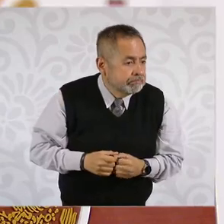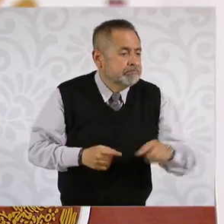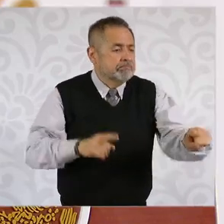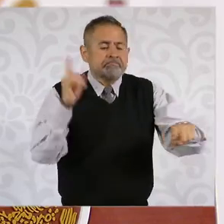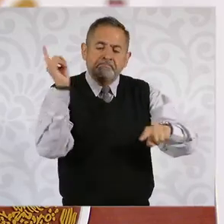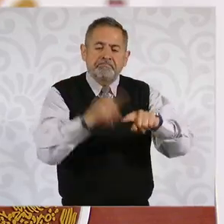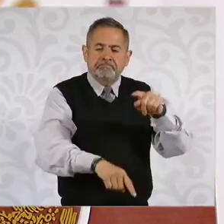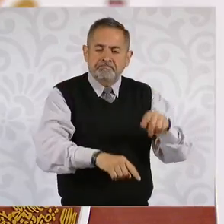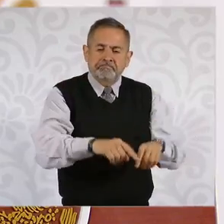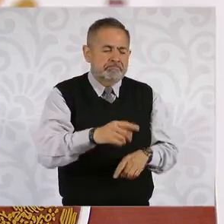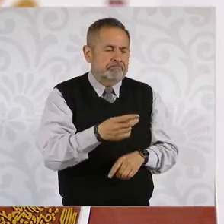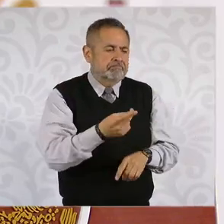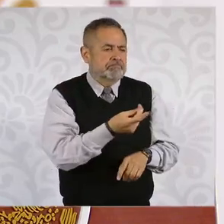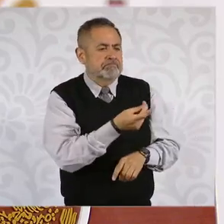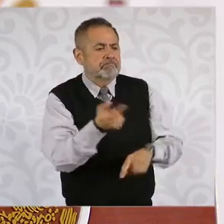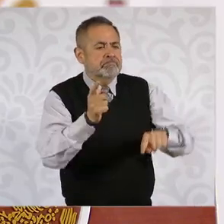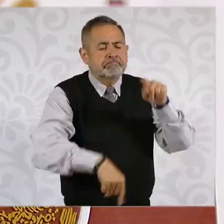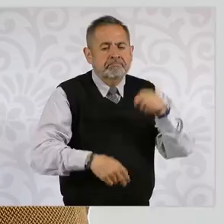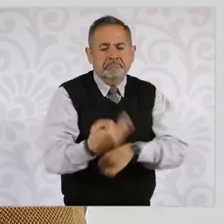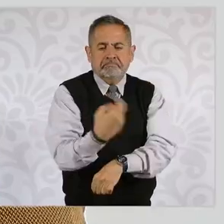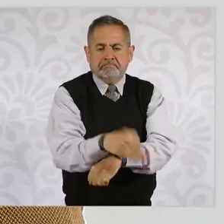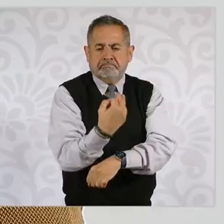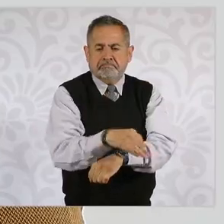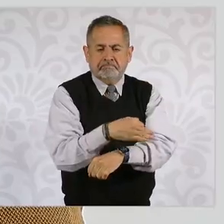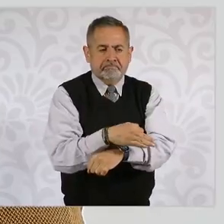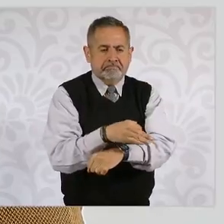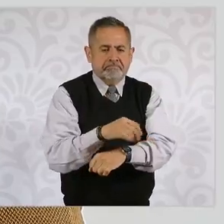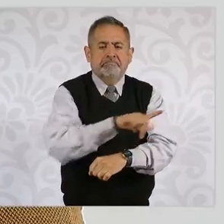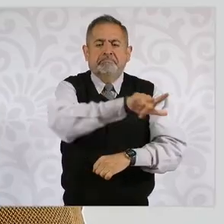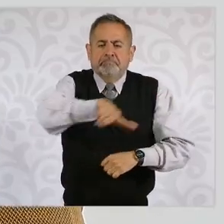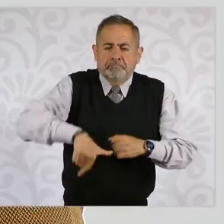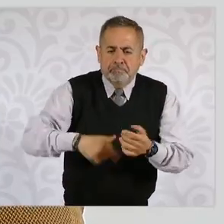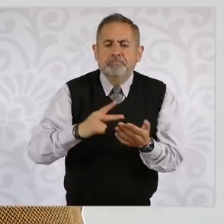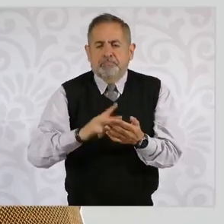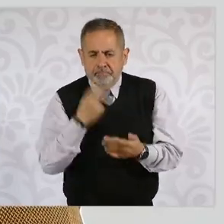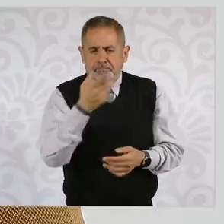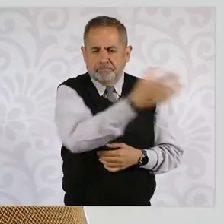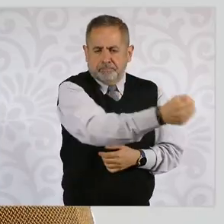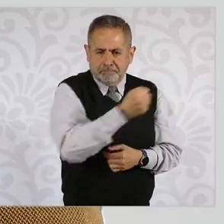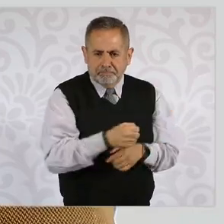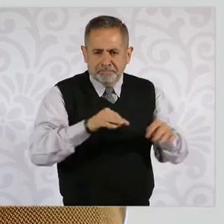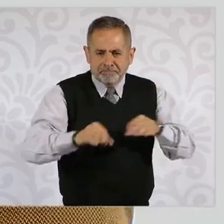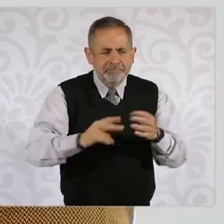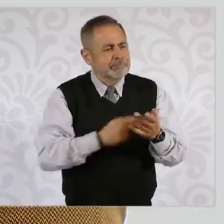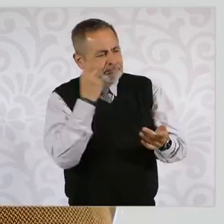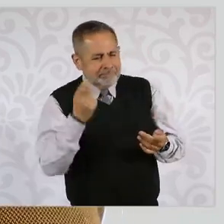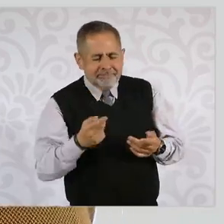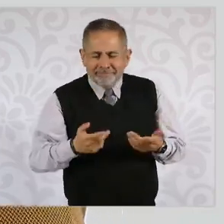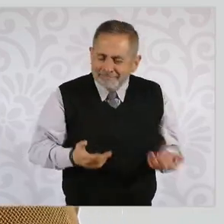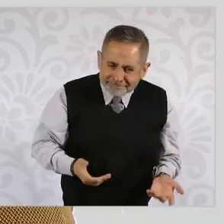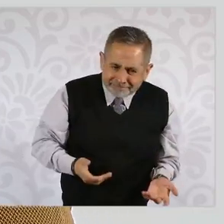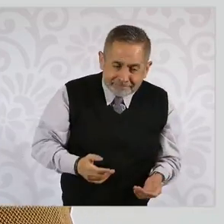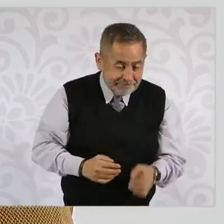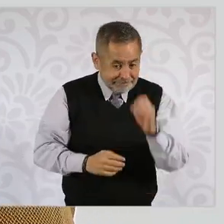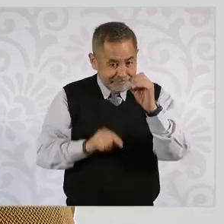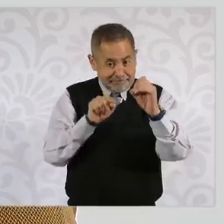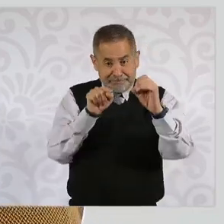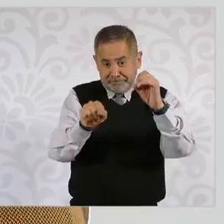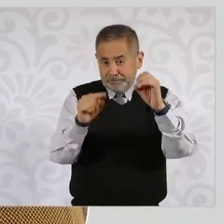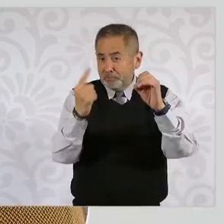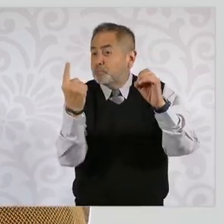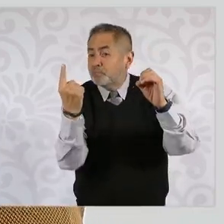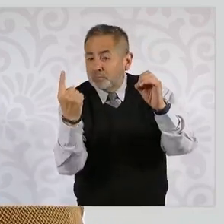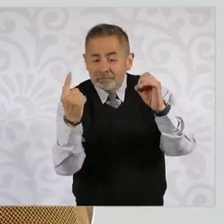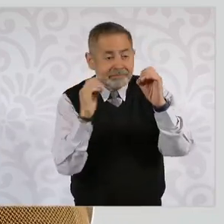suspensión momentánea. El punto 1 del total,